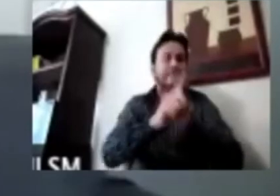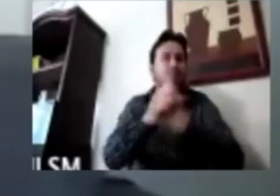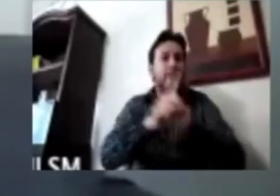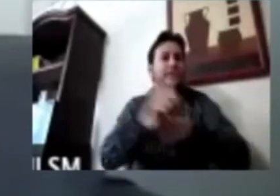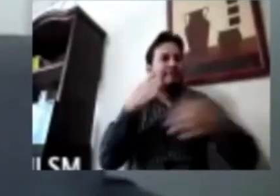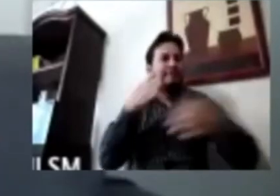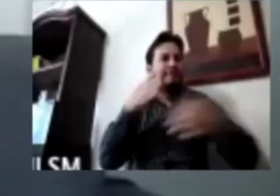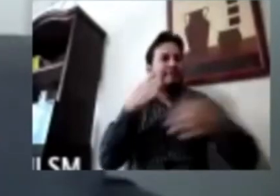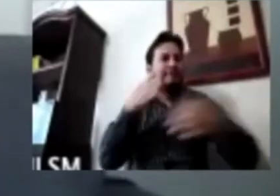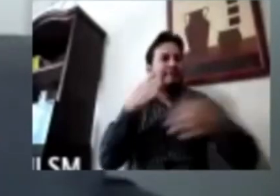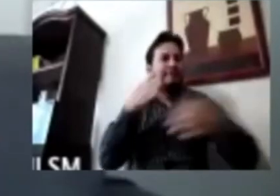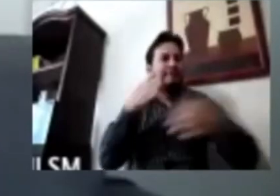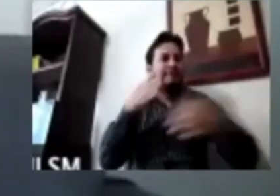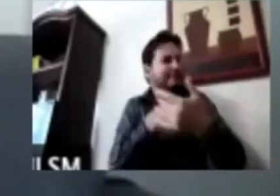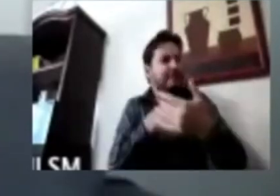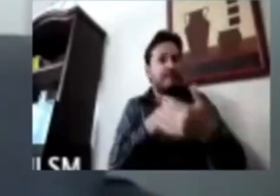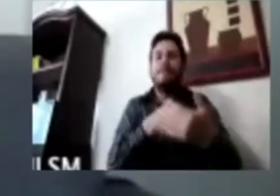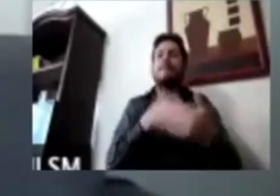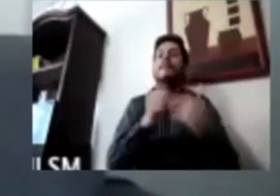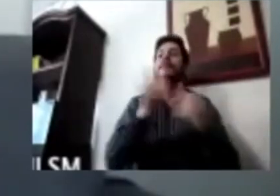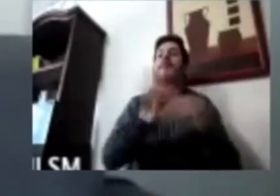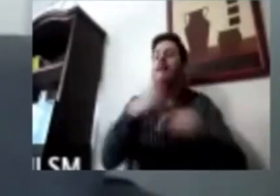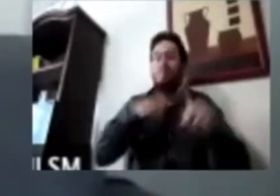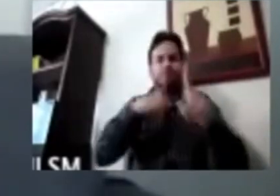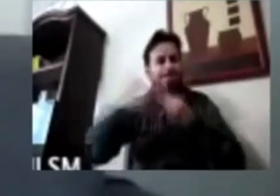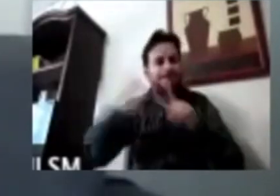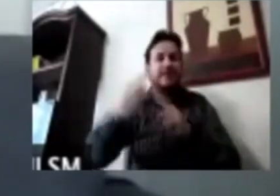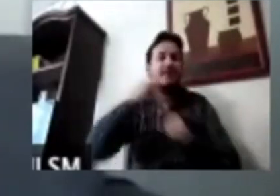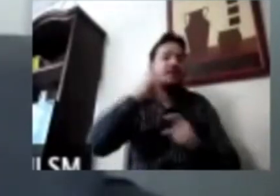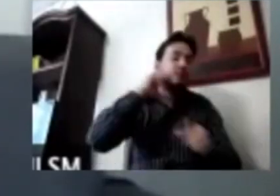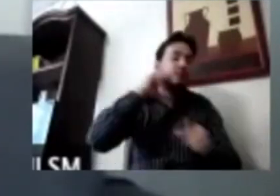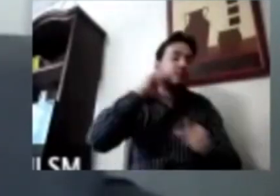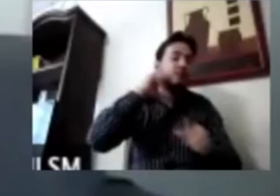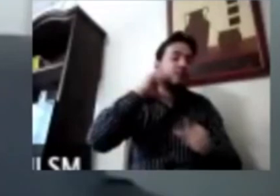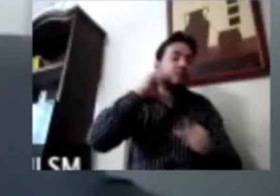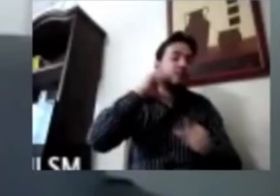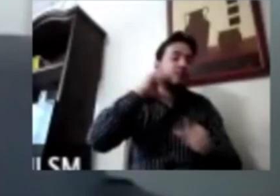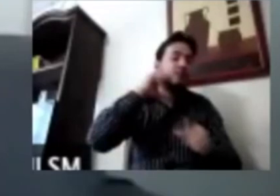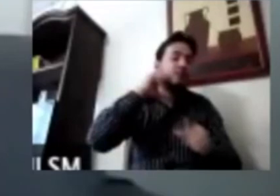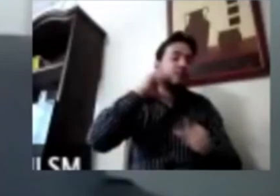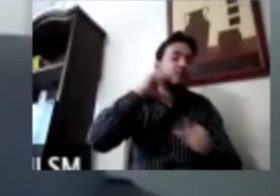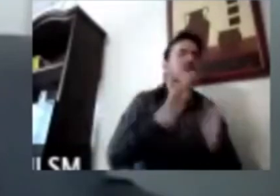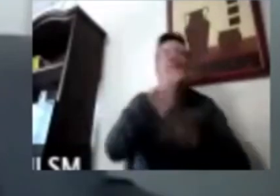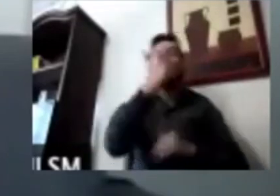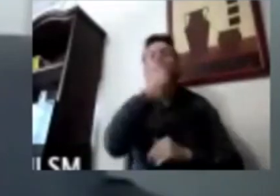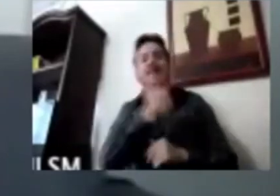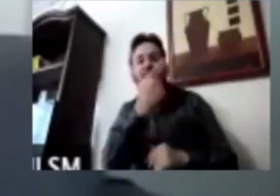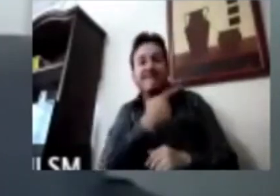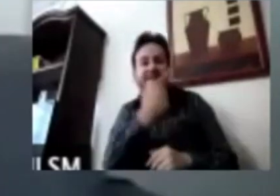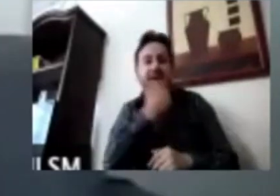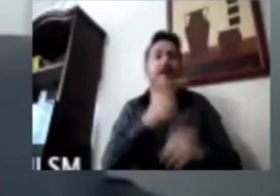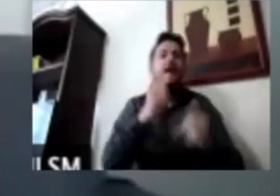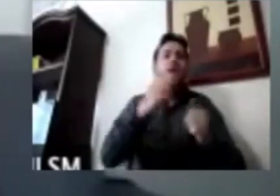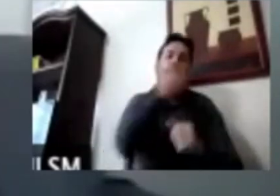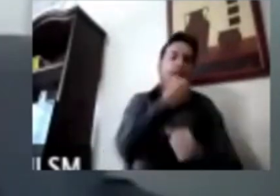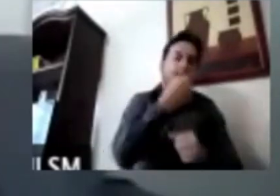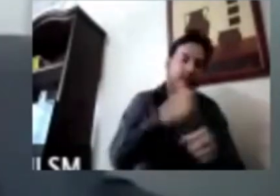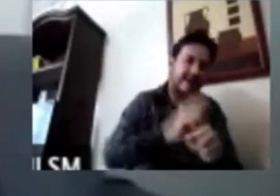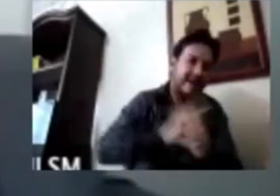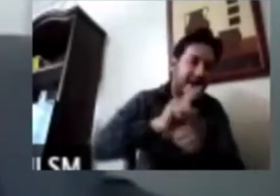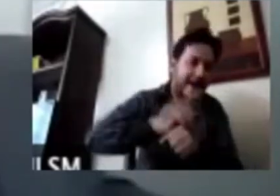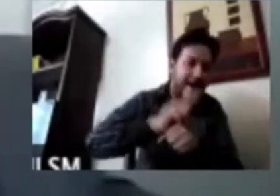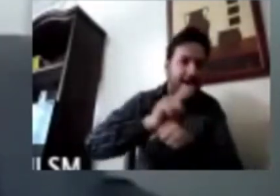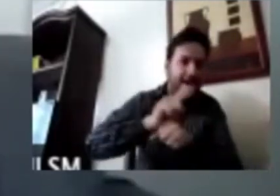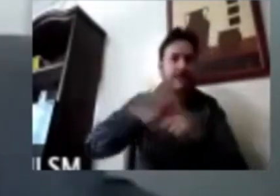personas de la diversidad sexual, organizaciones de mujeres lesbianas, hombres gays, personas